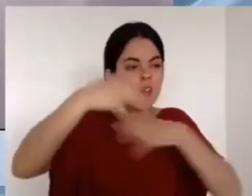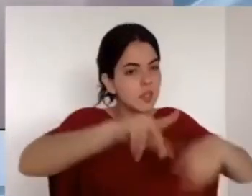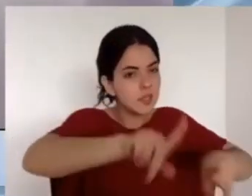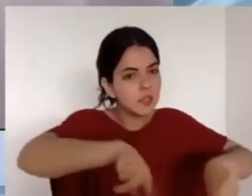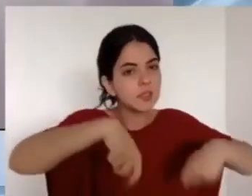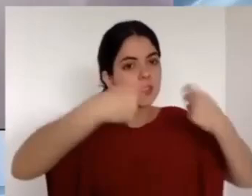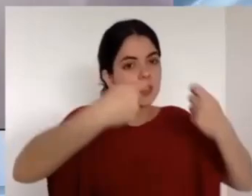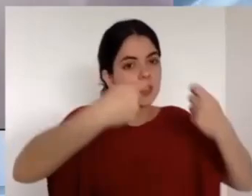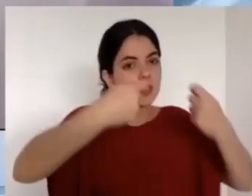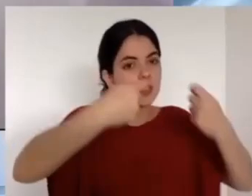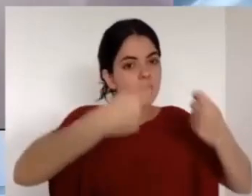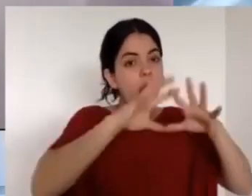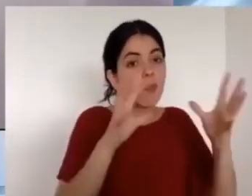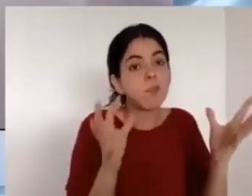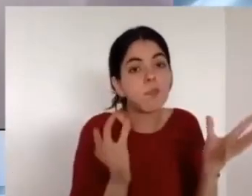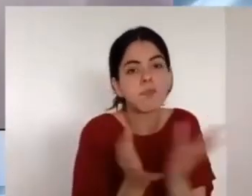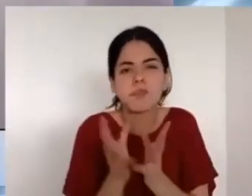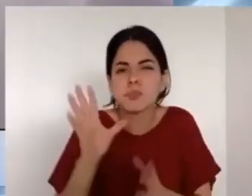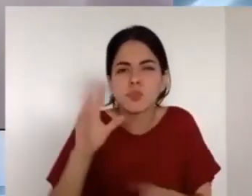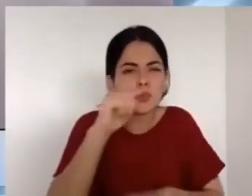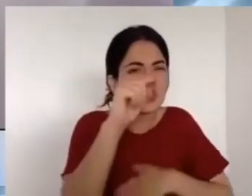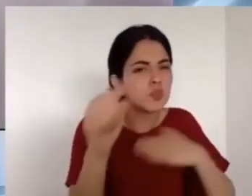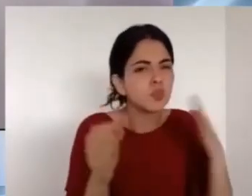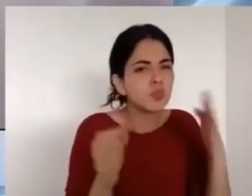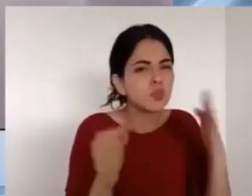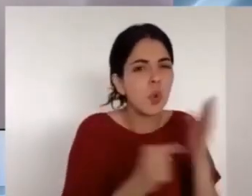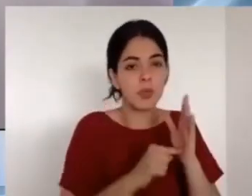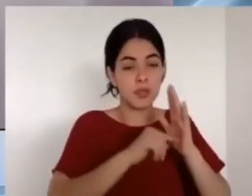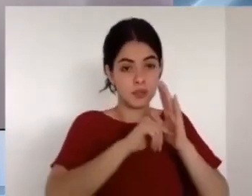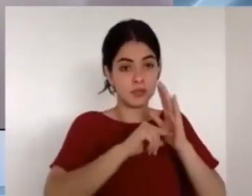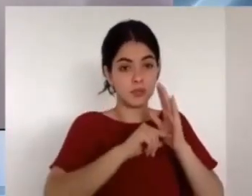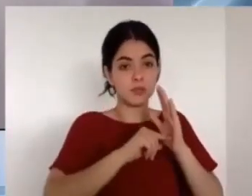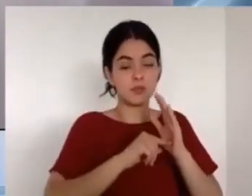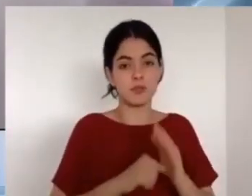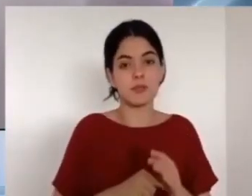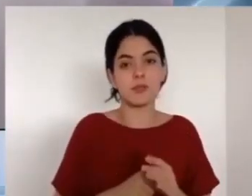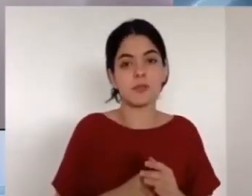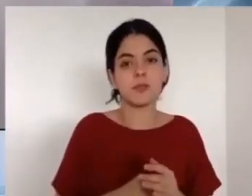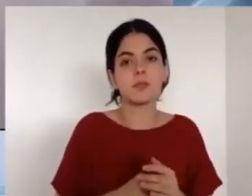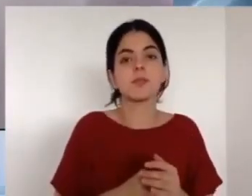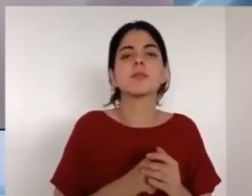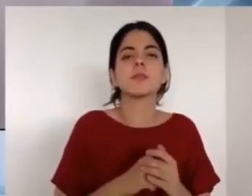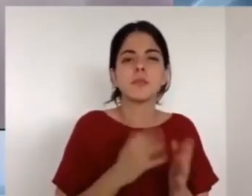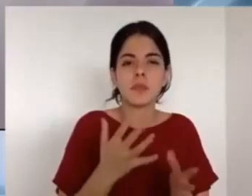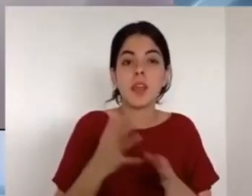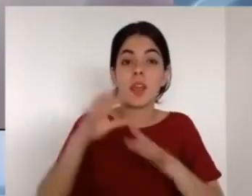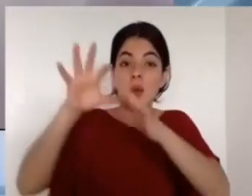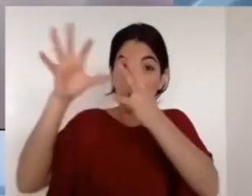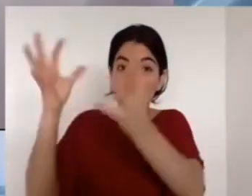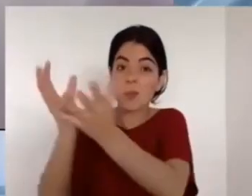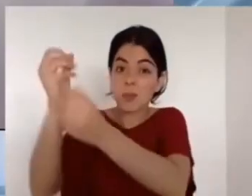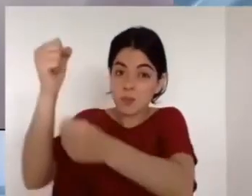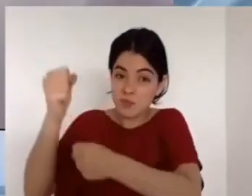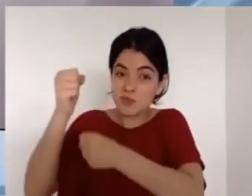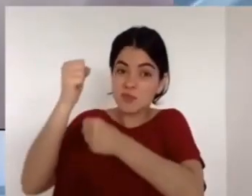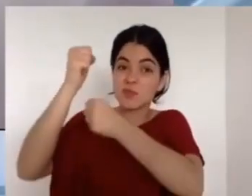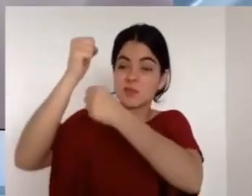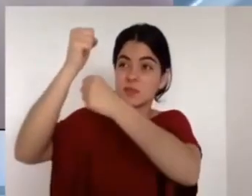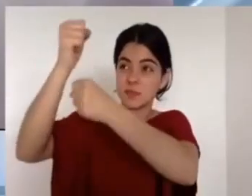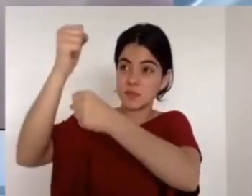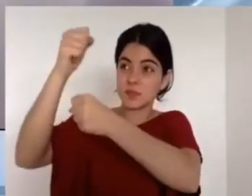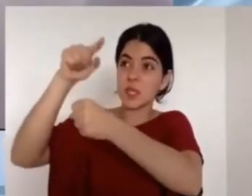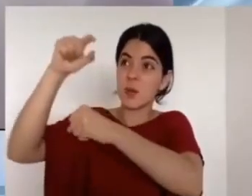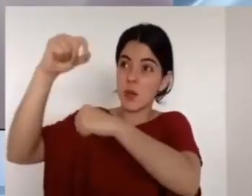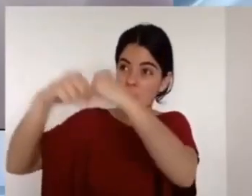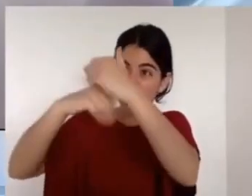salvarnos fue la que lo llevó a Él a humillarse y hacerse hombre y ir hasta la muerte